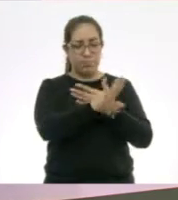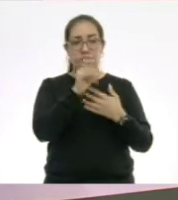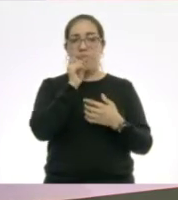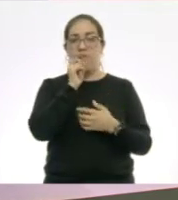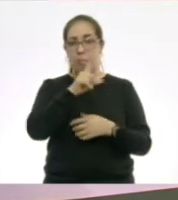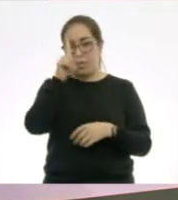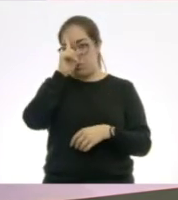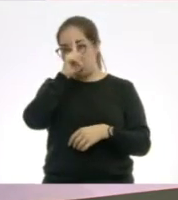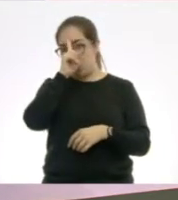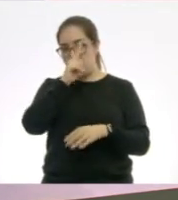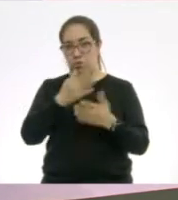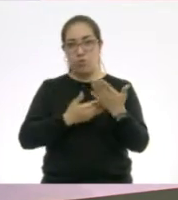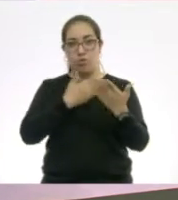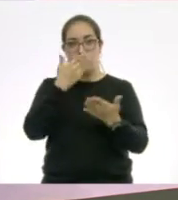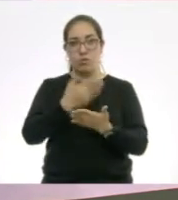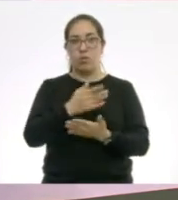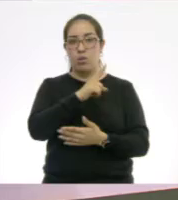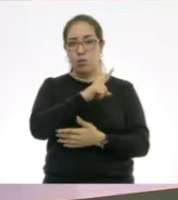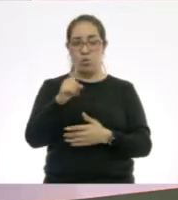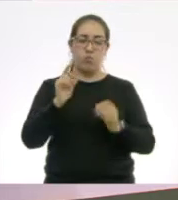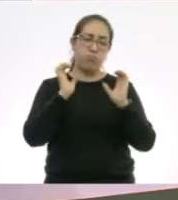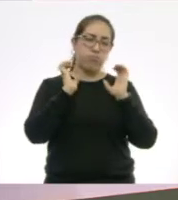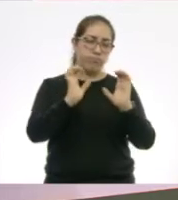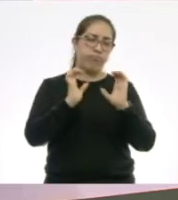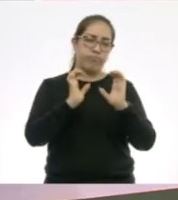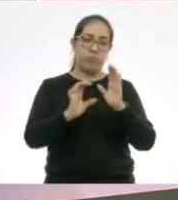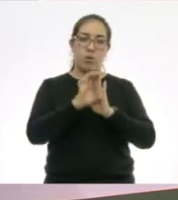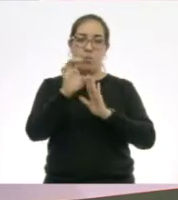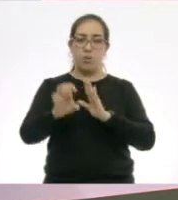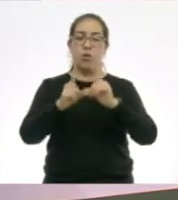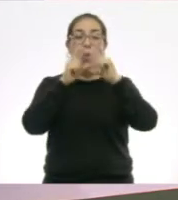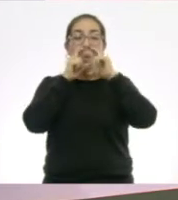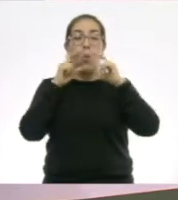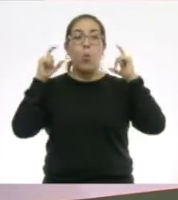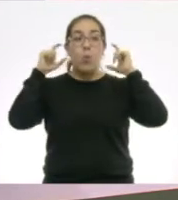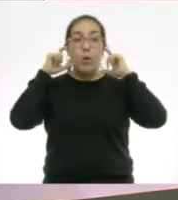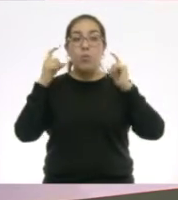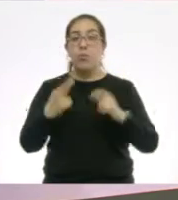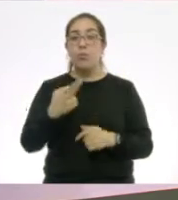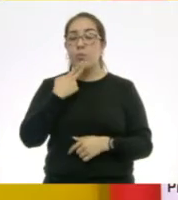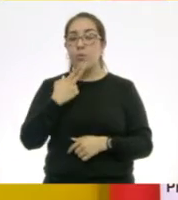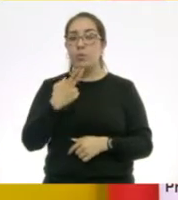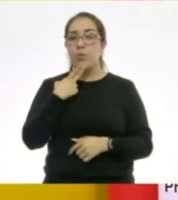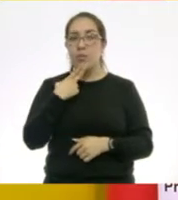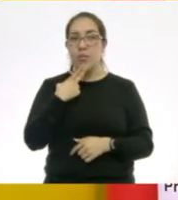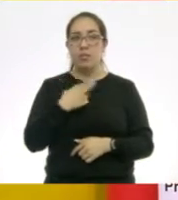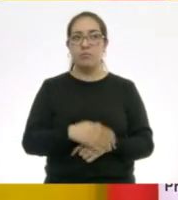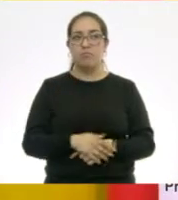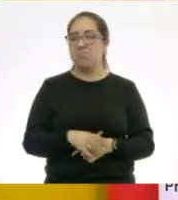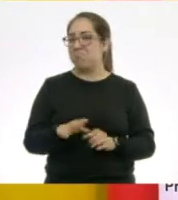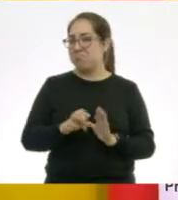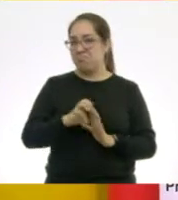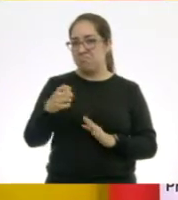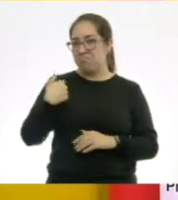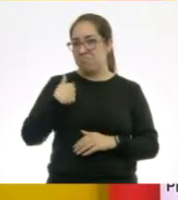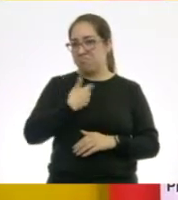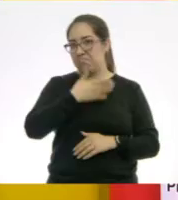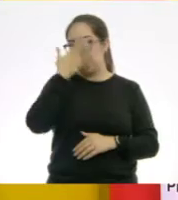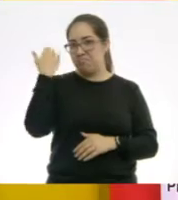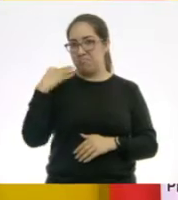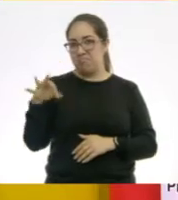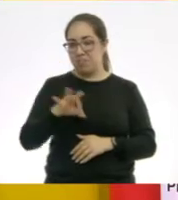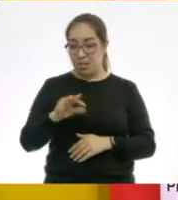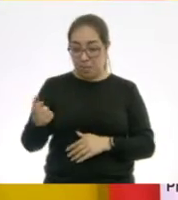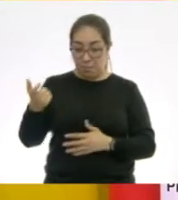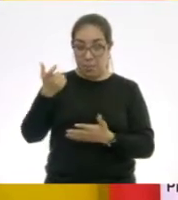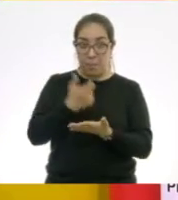que tener minuciosamente, como es lo del cubrebocas, como usarlo. Por ejemplo, yo nunca hubiera pensado que si hago un cobro